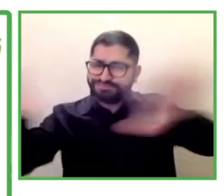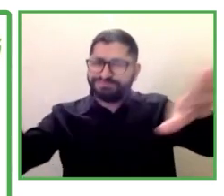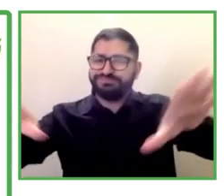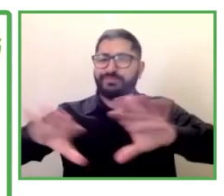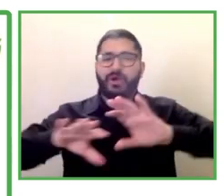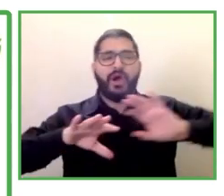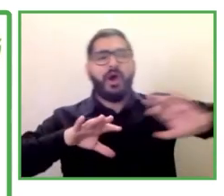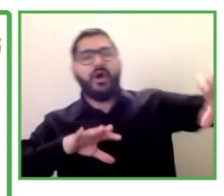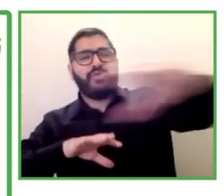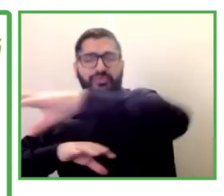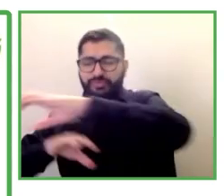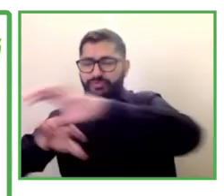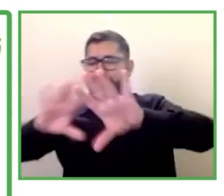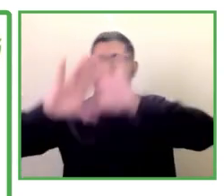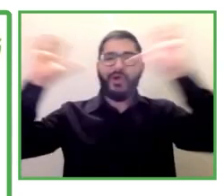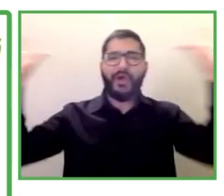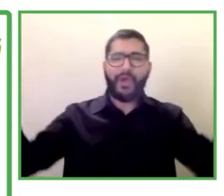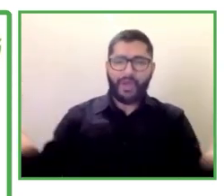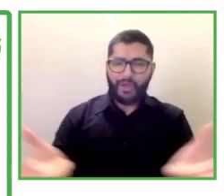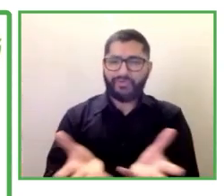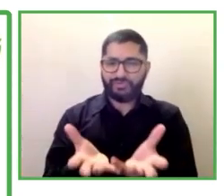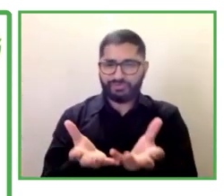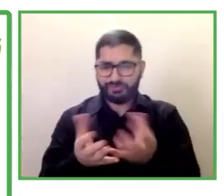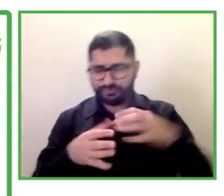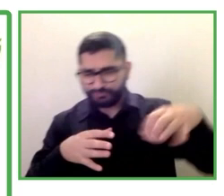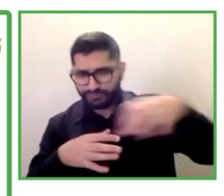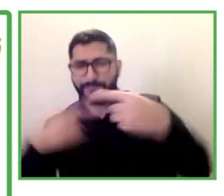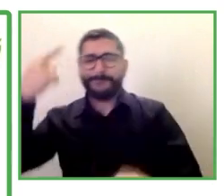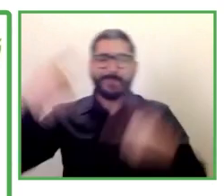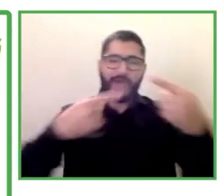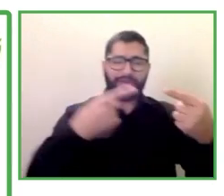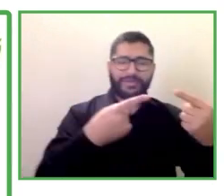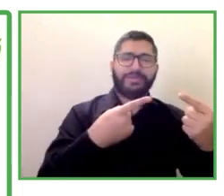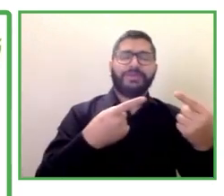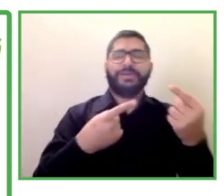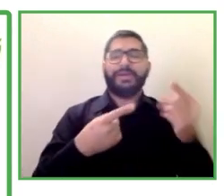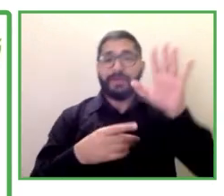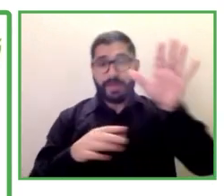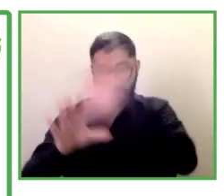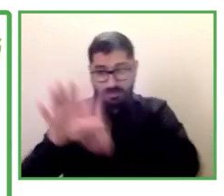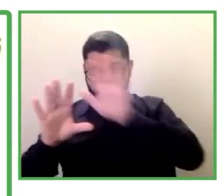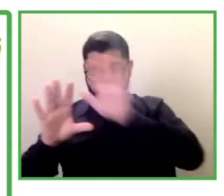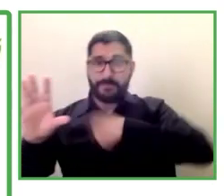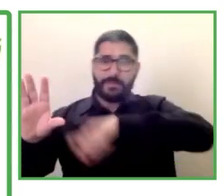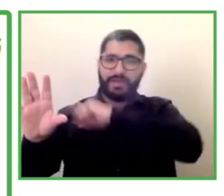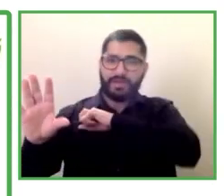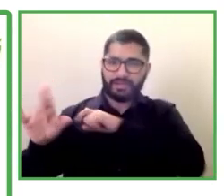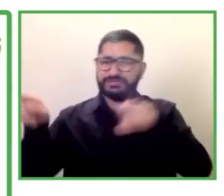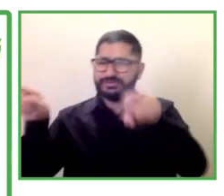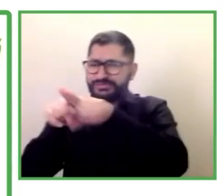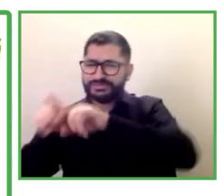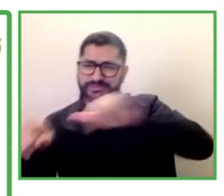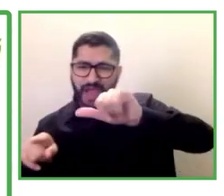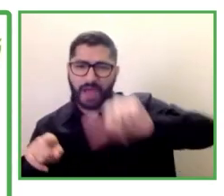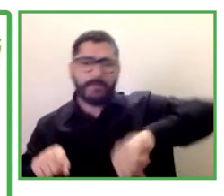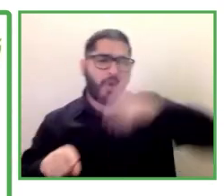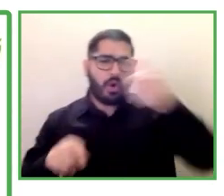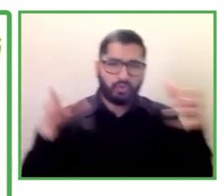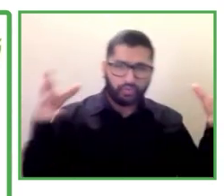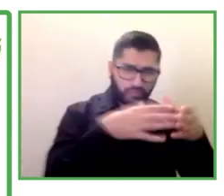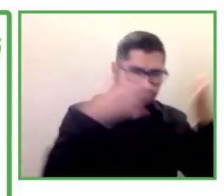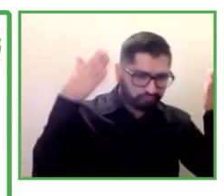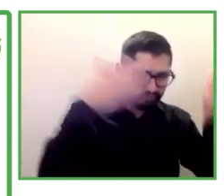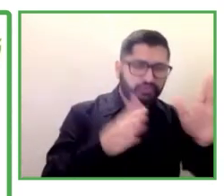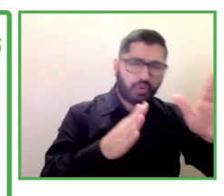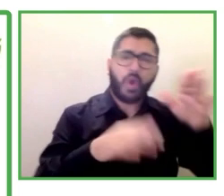Y quisiera ya casi concluir estas palabras mencionando los testimonios de los propios usuarios del programa. Yo he tenido ocasión de